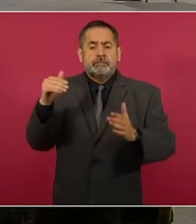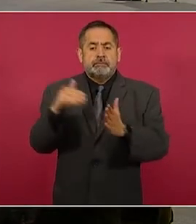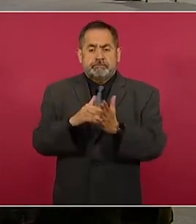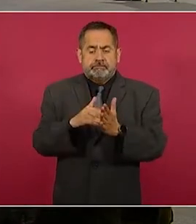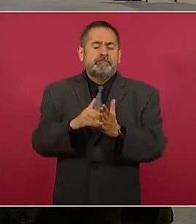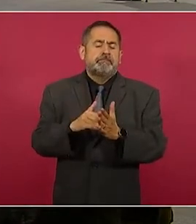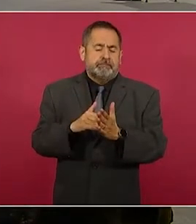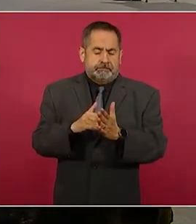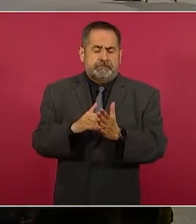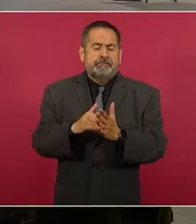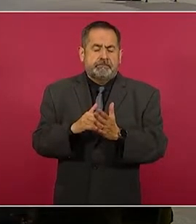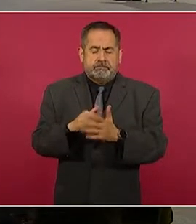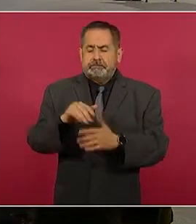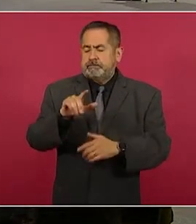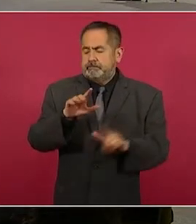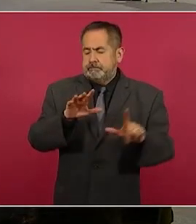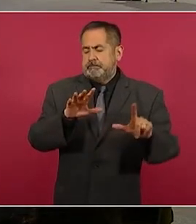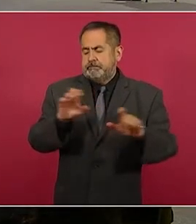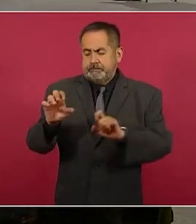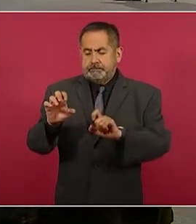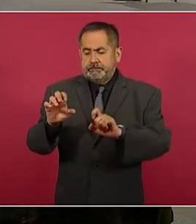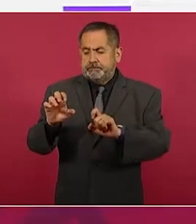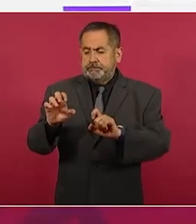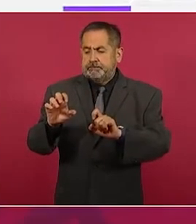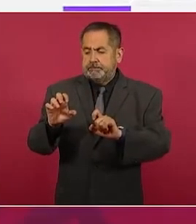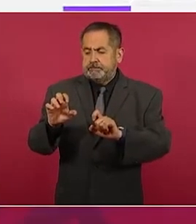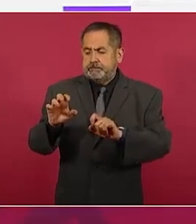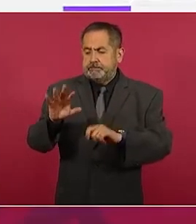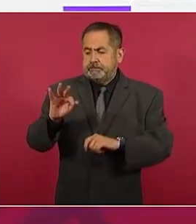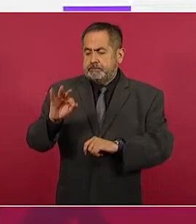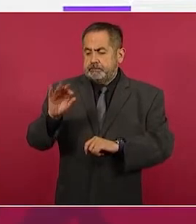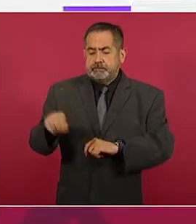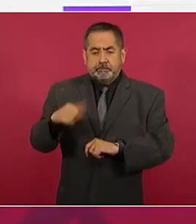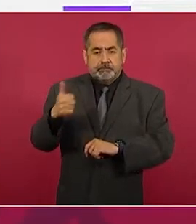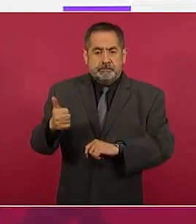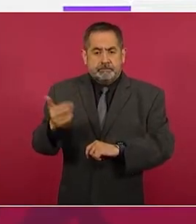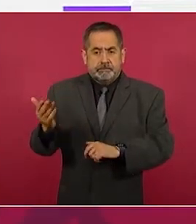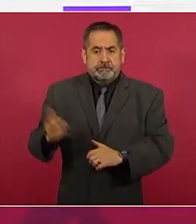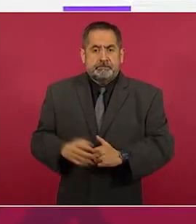746.